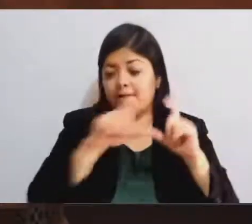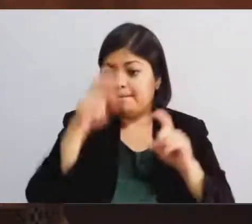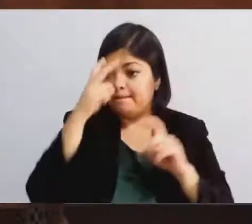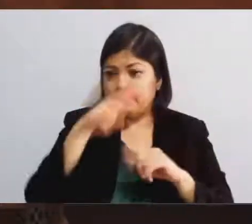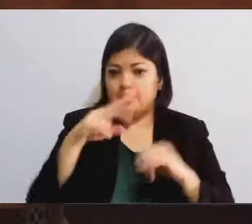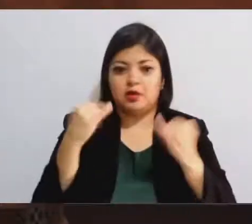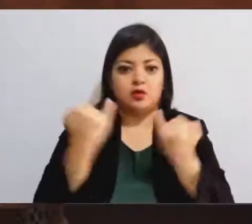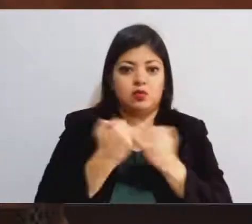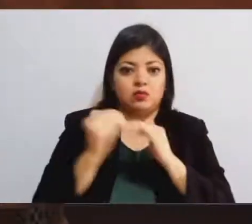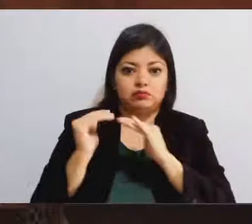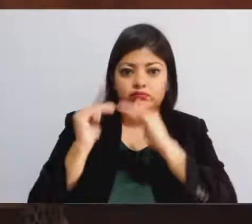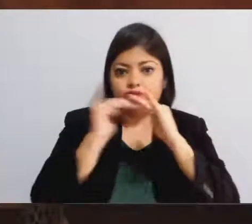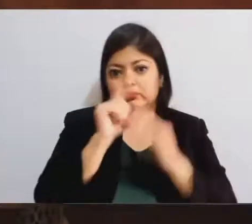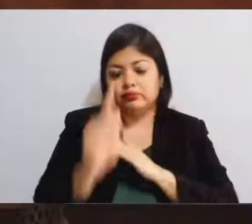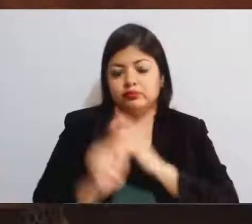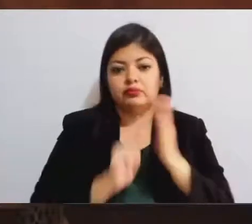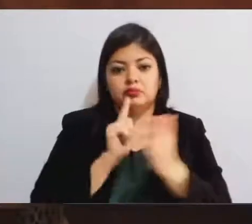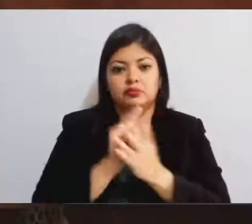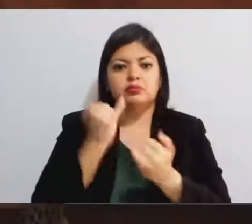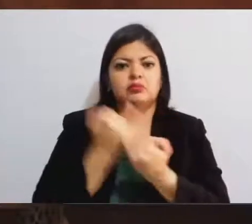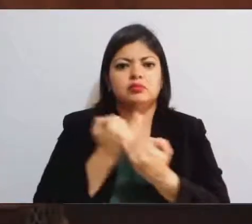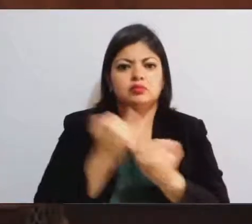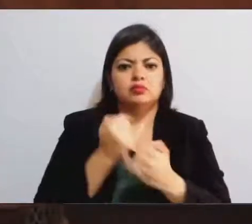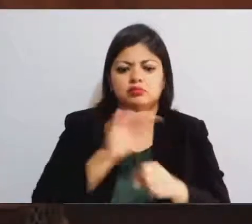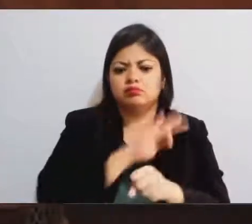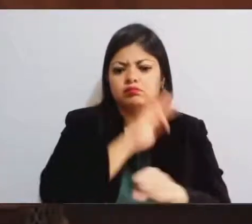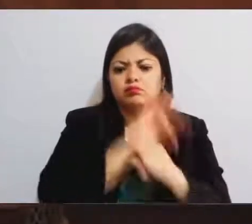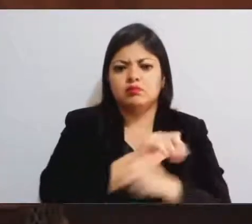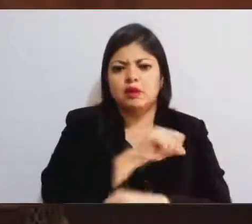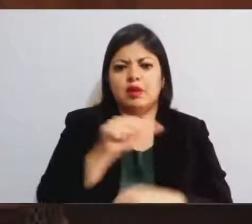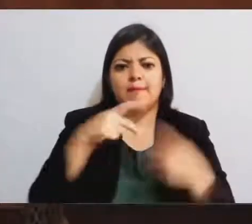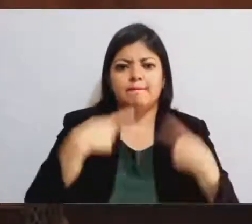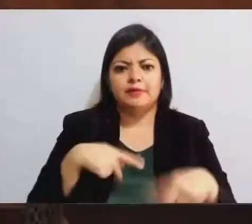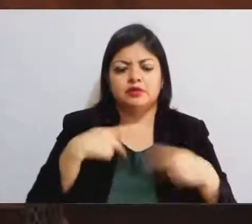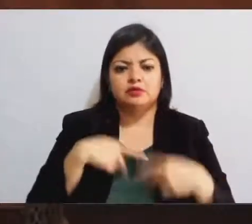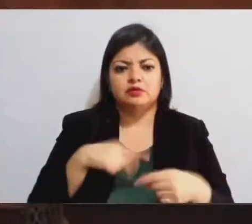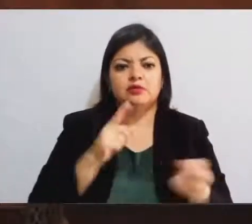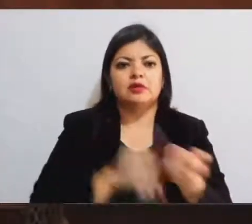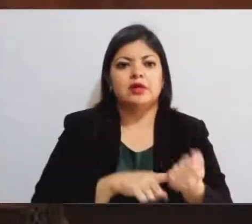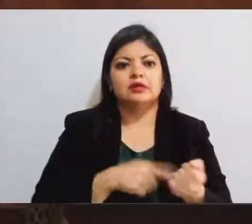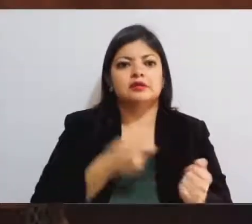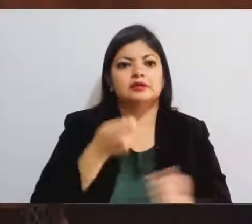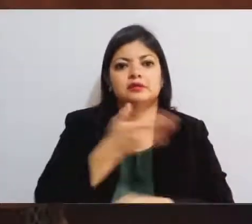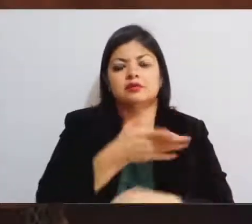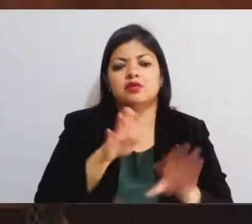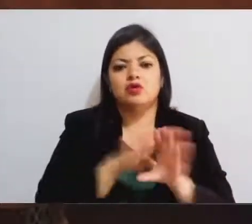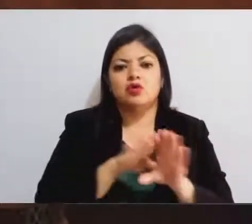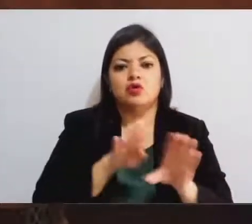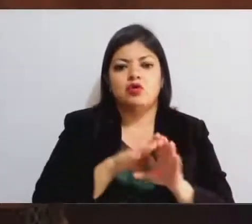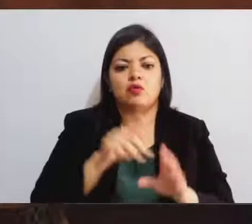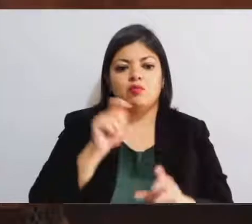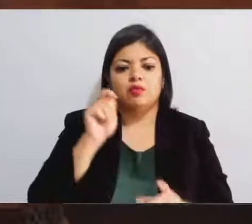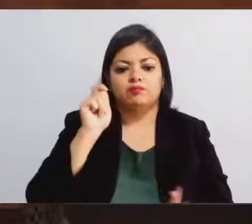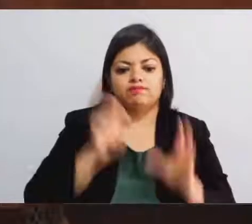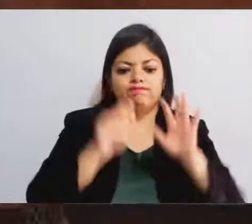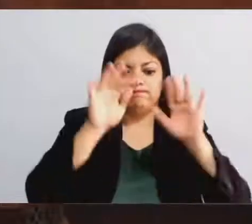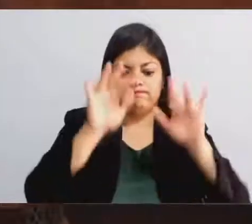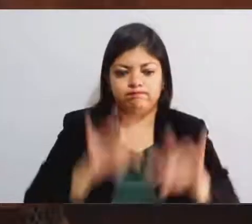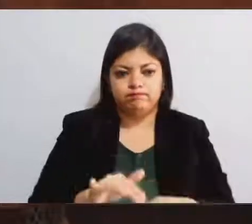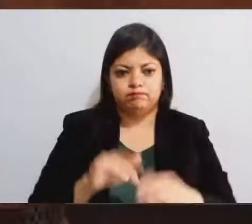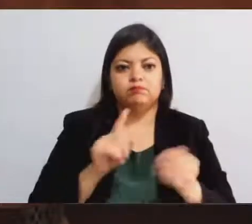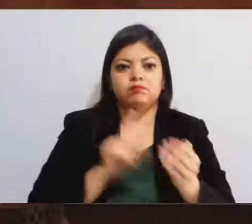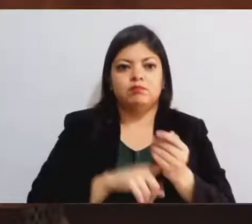se expidió a favor de personas procesadas o que se les haya dictado sentencia firme ante